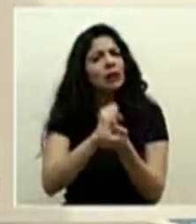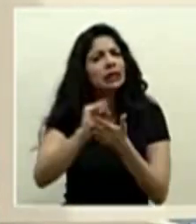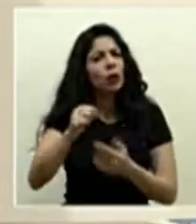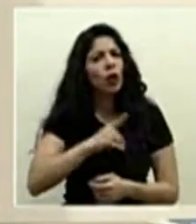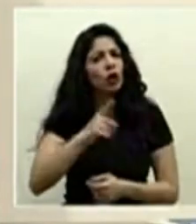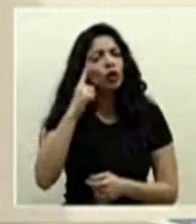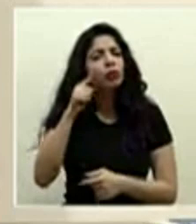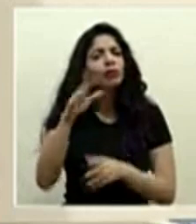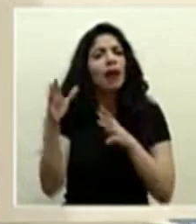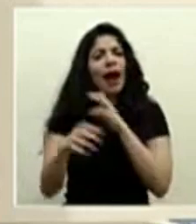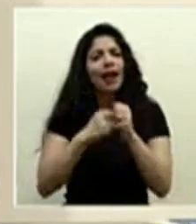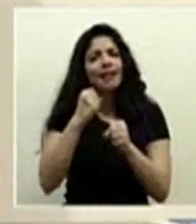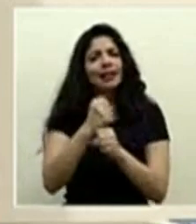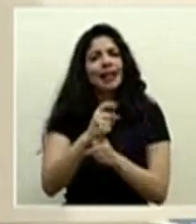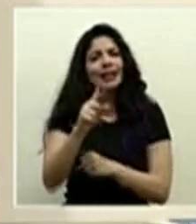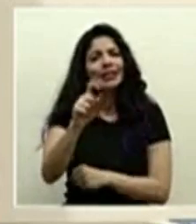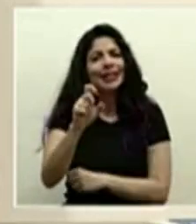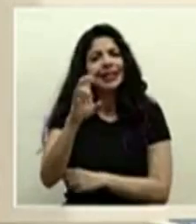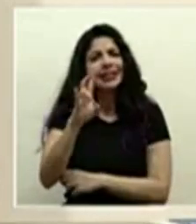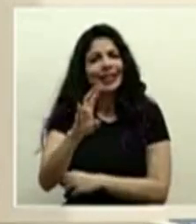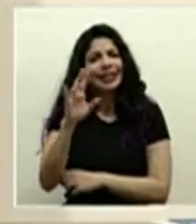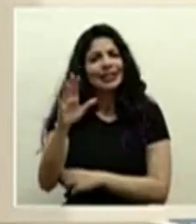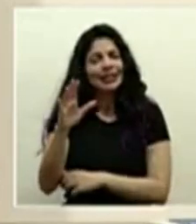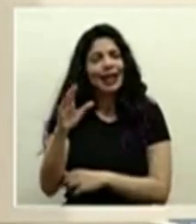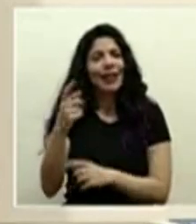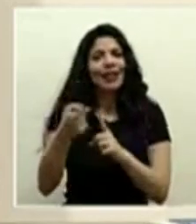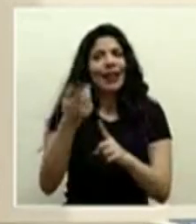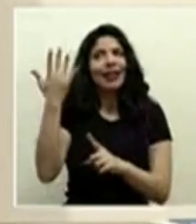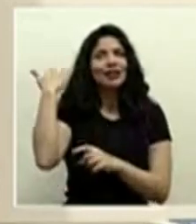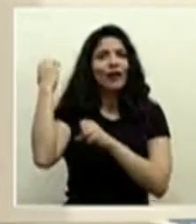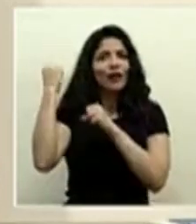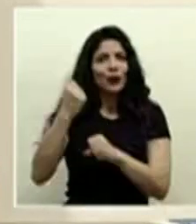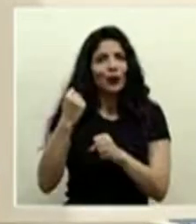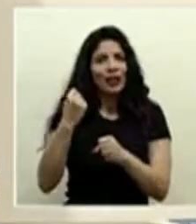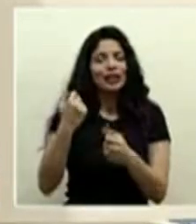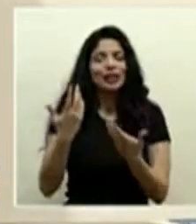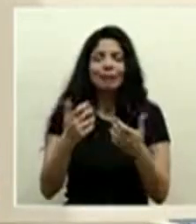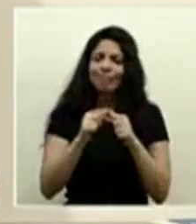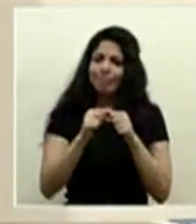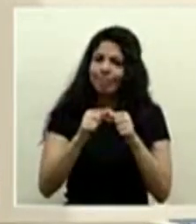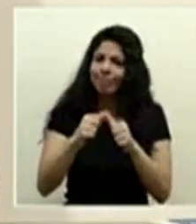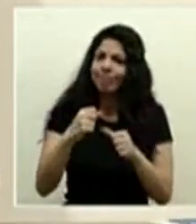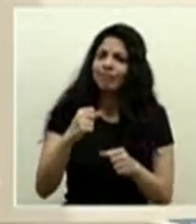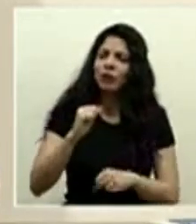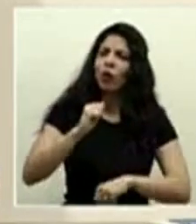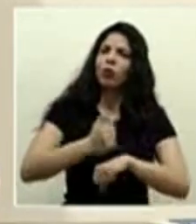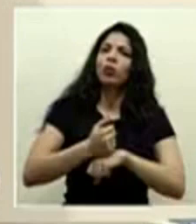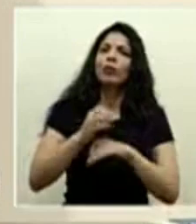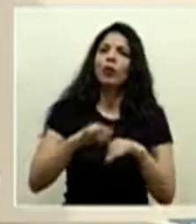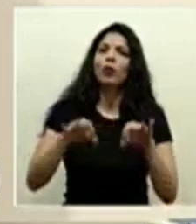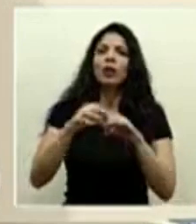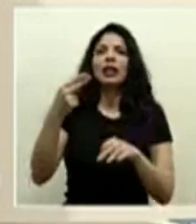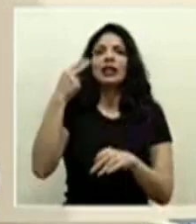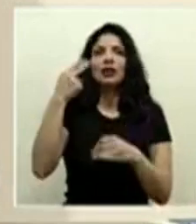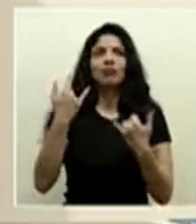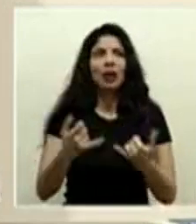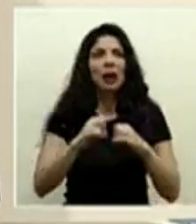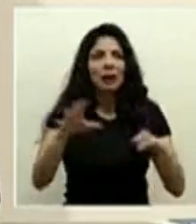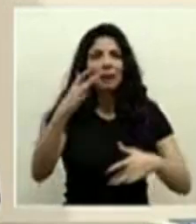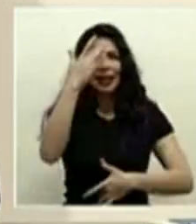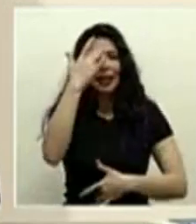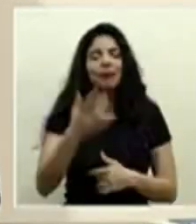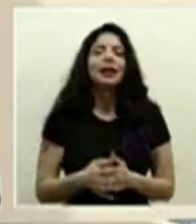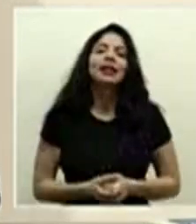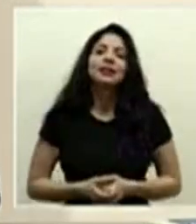por el aniversario número 175 desde su fundación y que sigue haciendo historia en medio de una pandemia